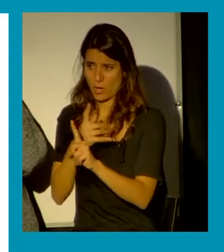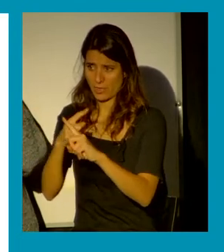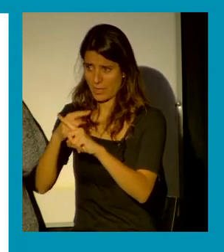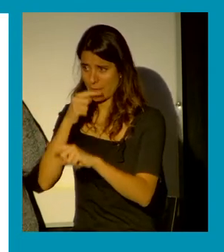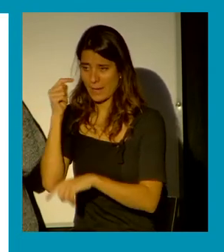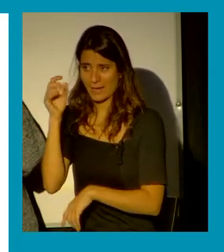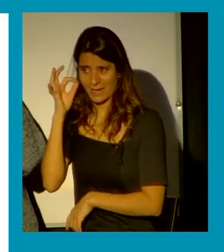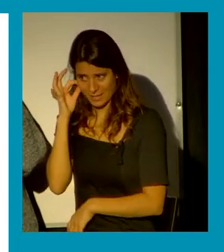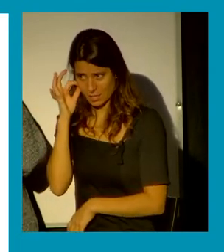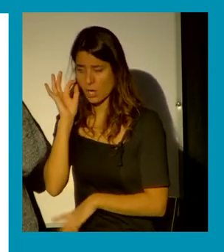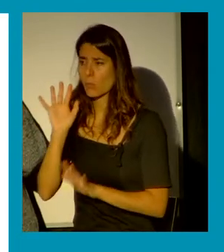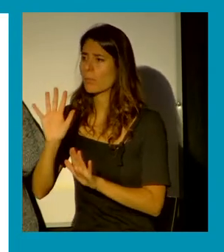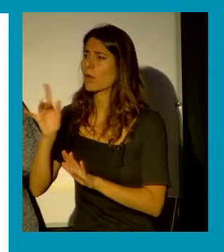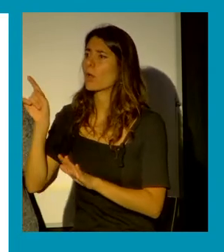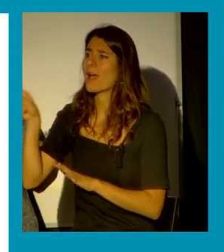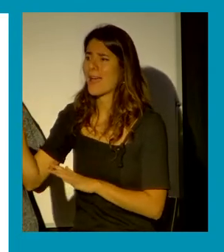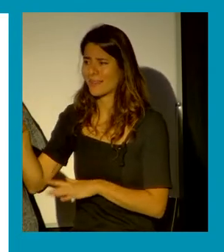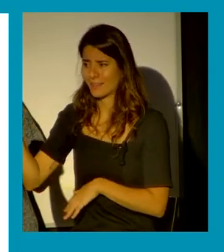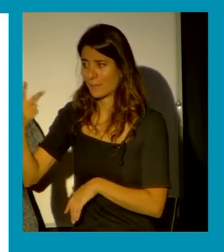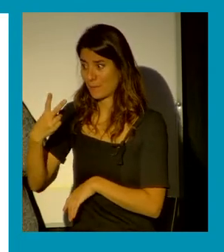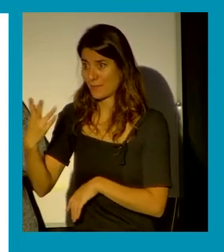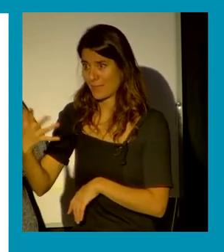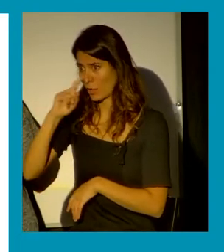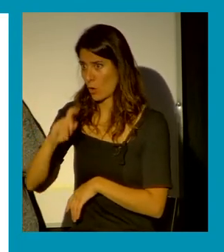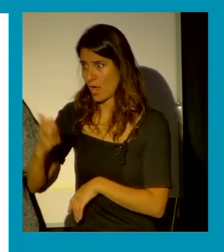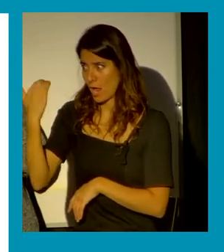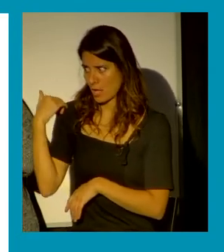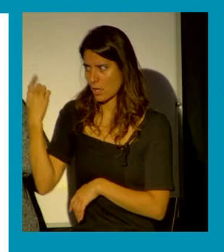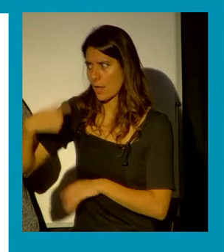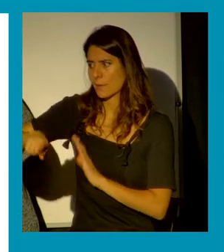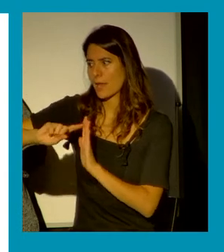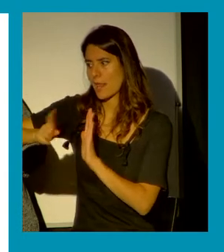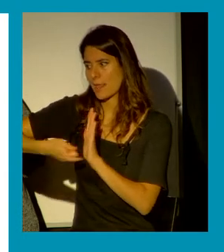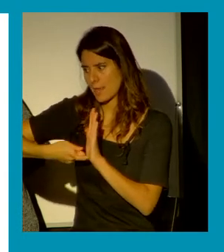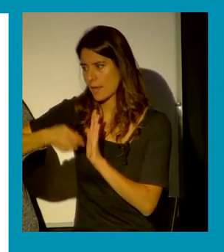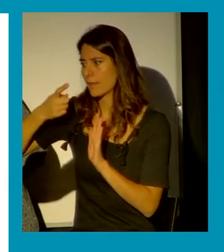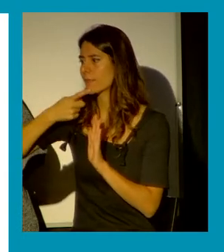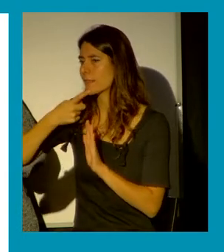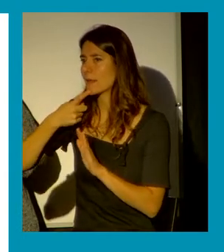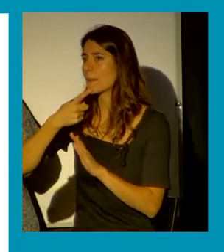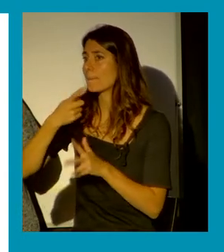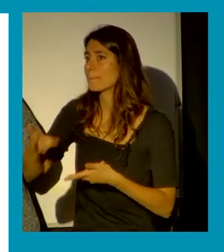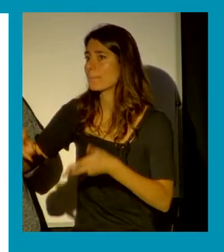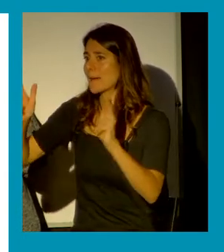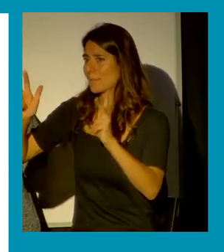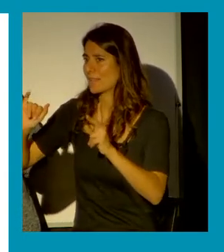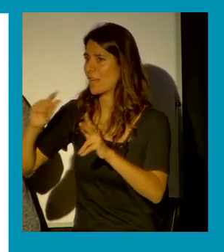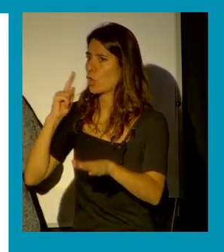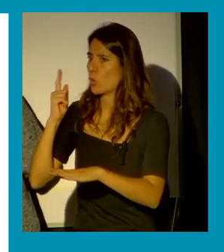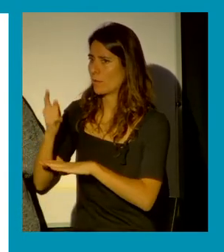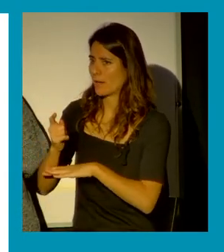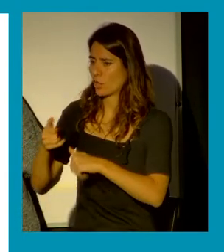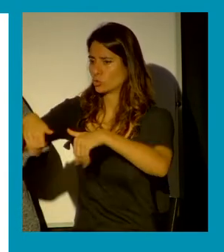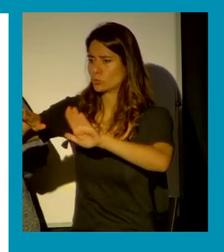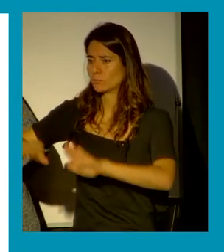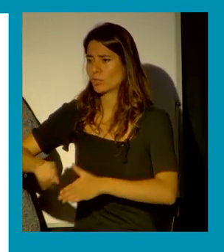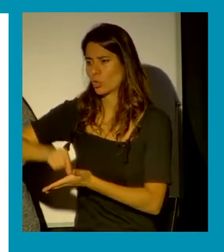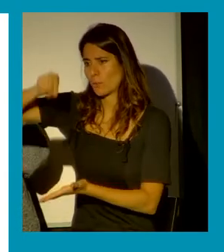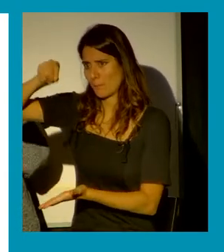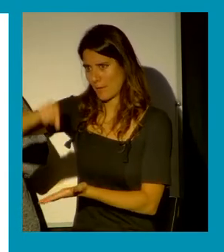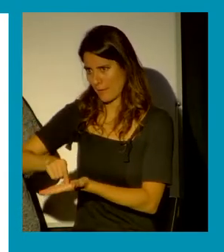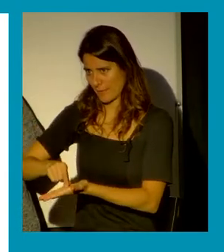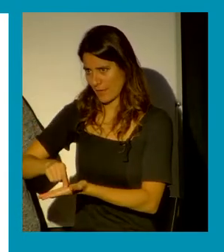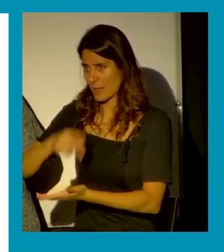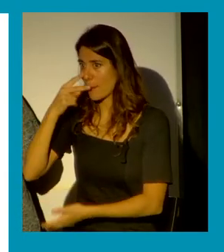permitía y obligaba a la suspensión inmediata del régimen de visitas de custodia en casos